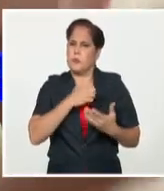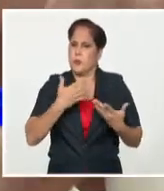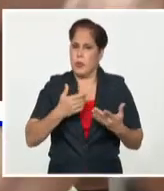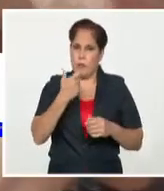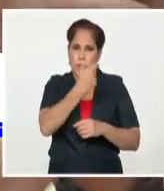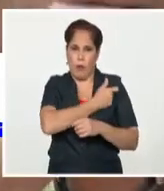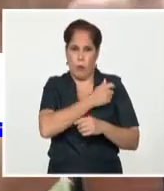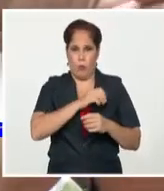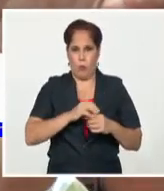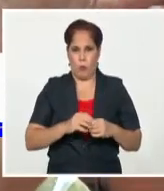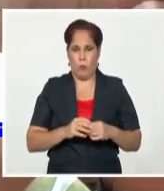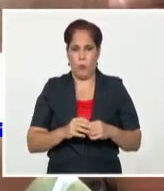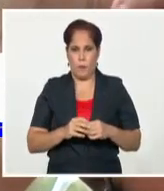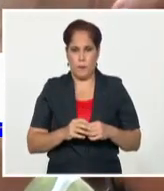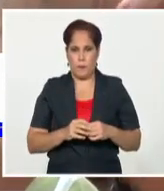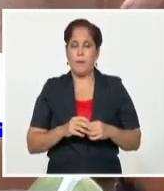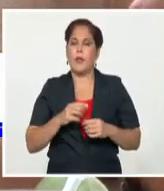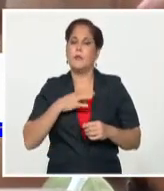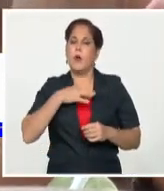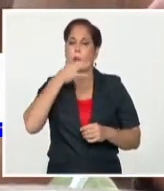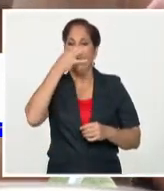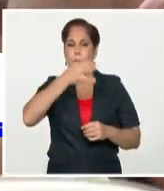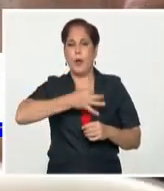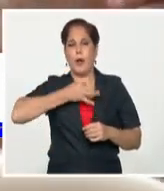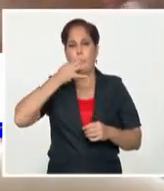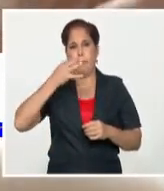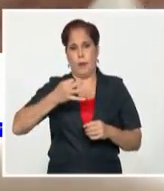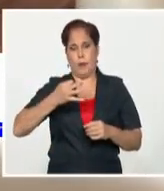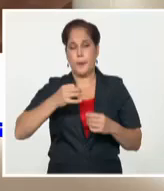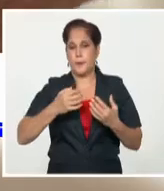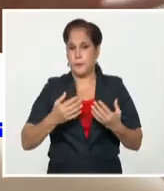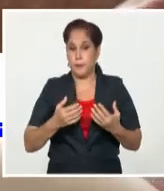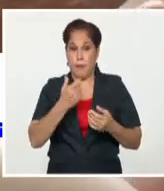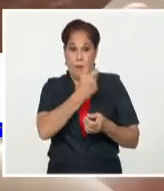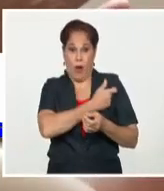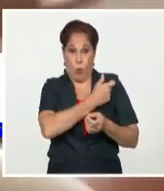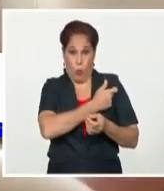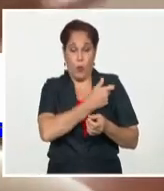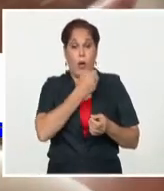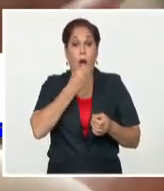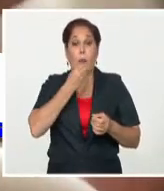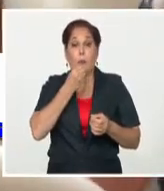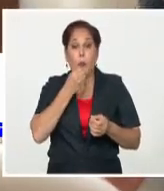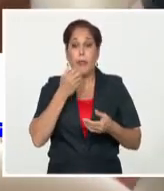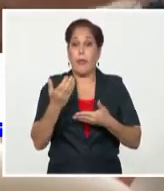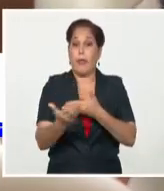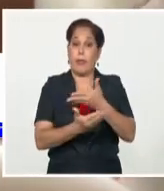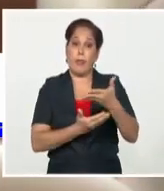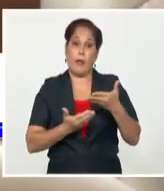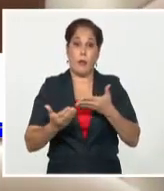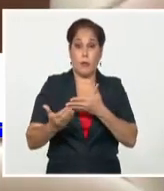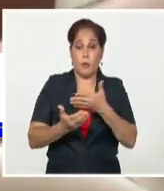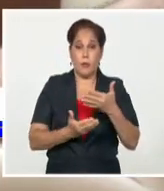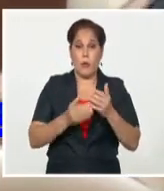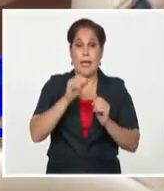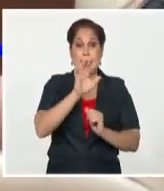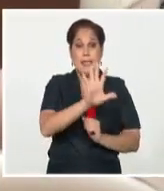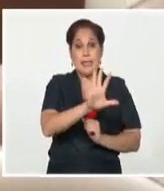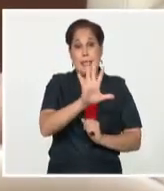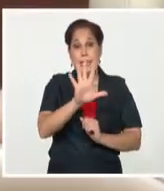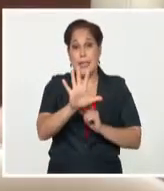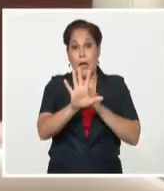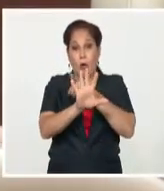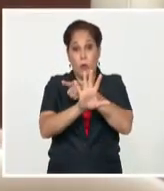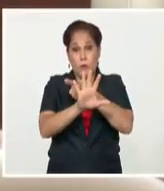vacuna y explicar que la vacuna puede interactuar al menos en los cinco de los